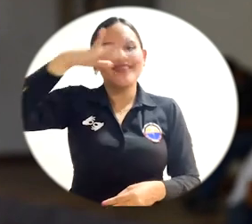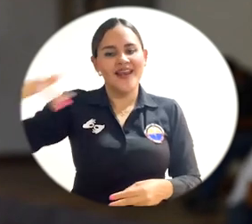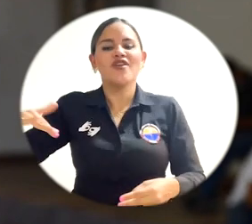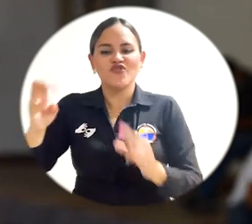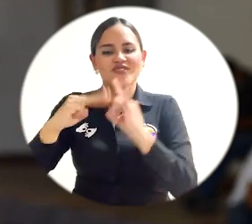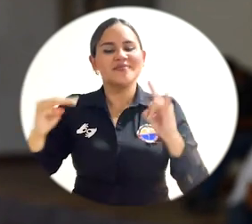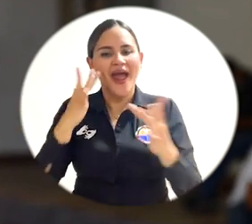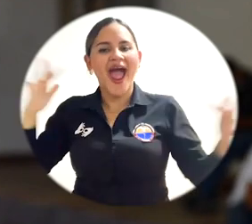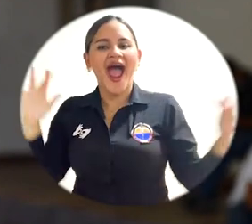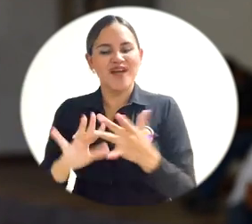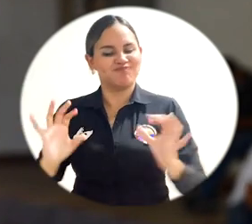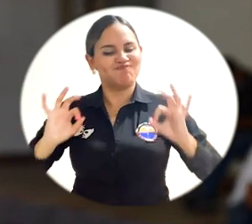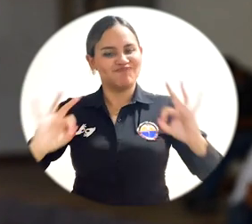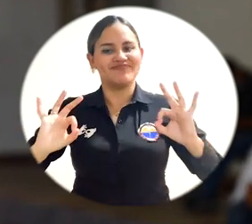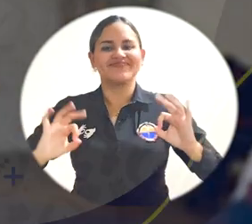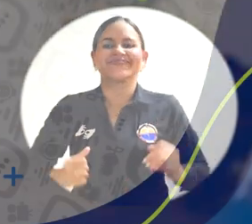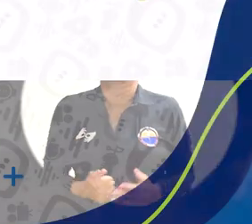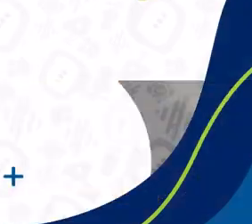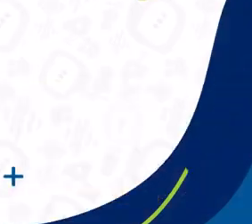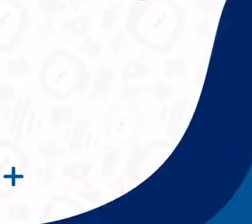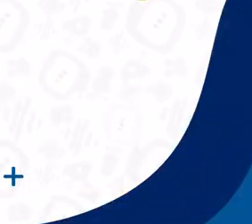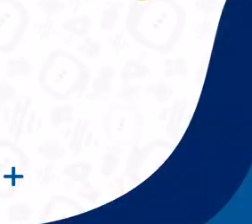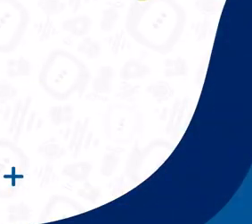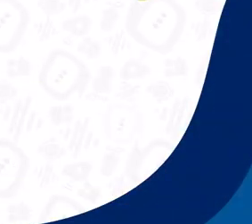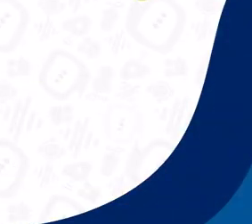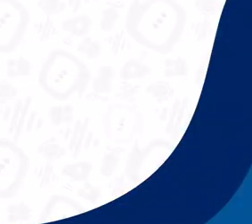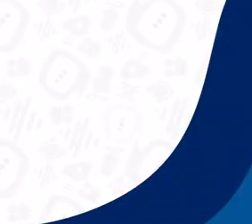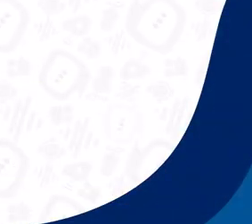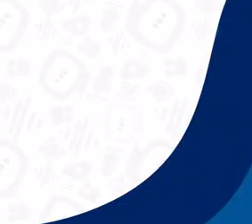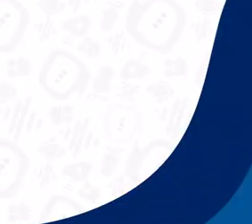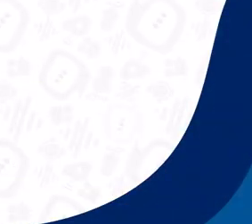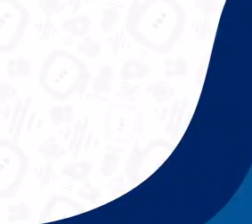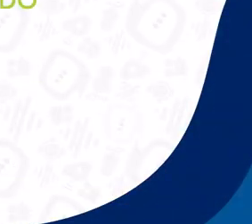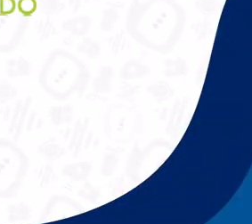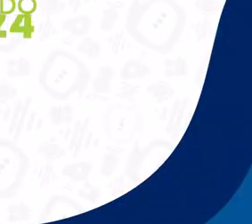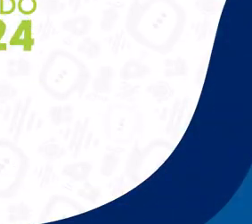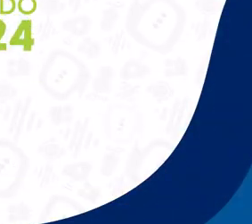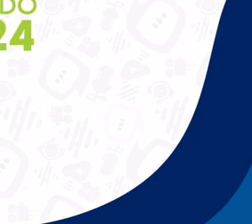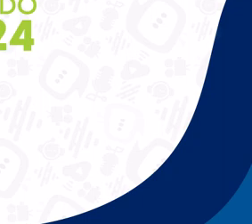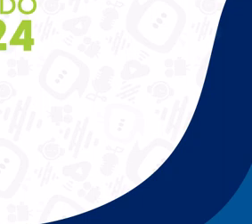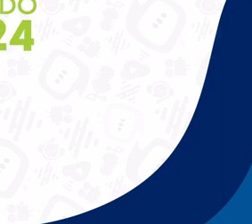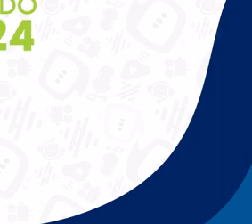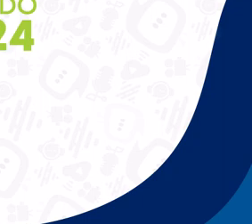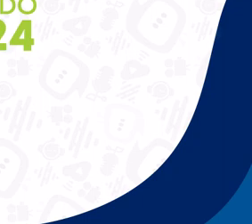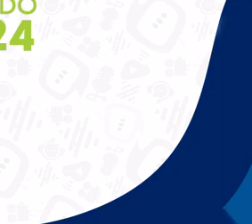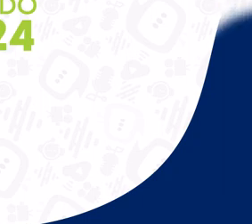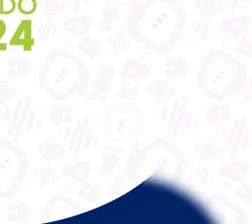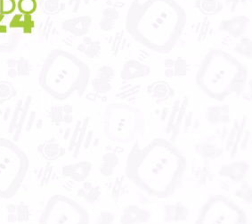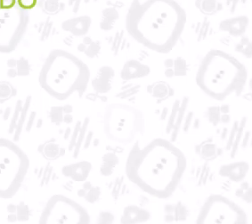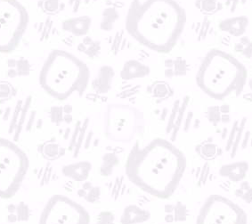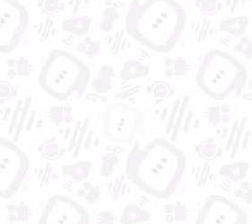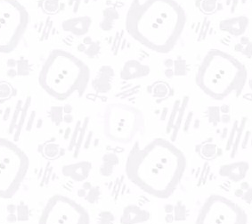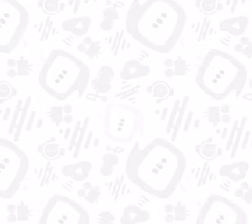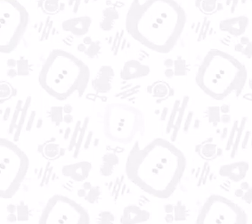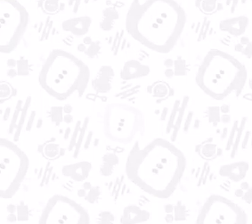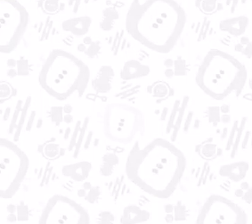Marta y al Magdalena y a la nación. Universidad del Magdalena, aún más incluyente e innovadora.